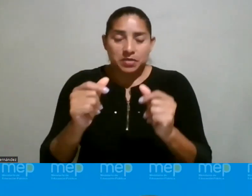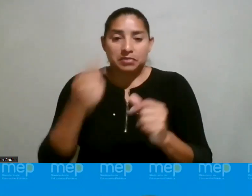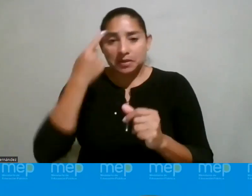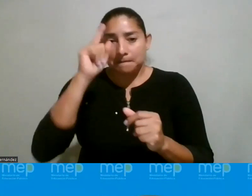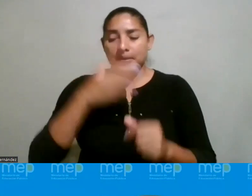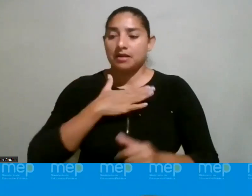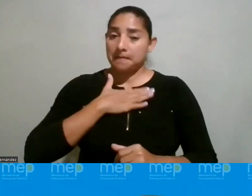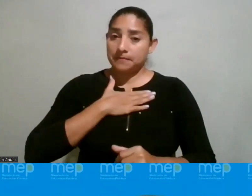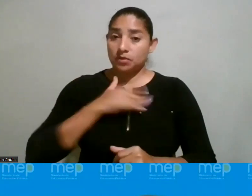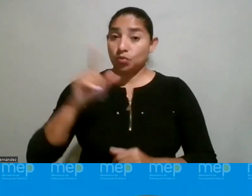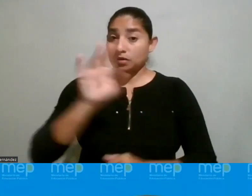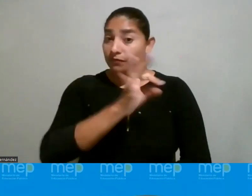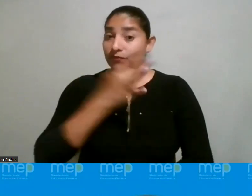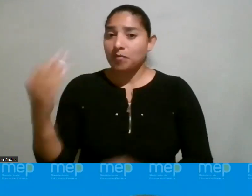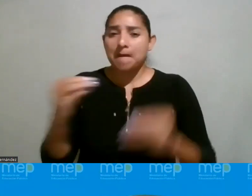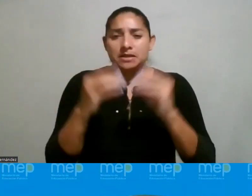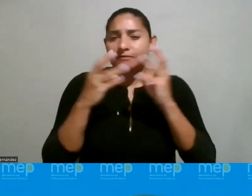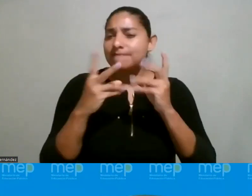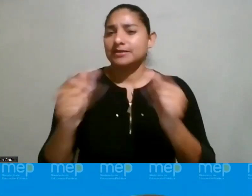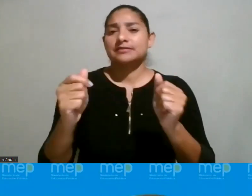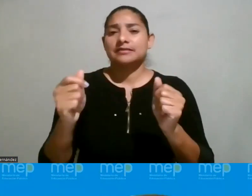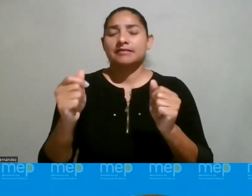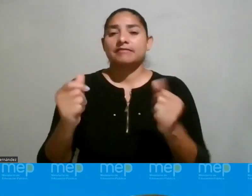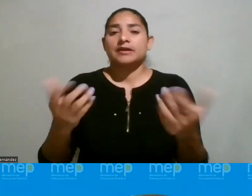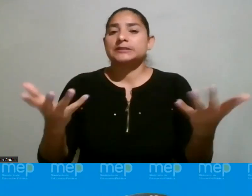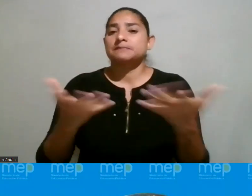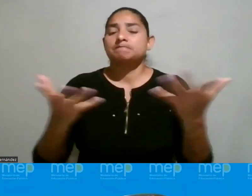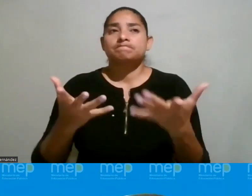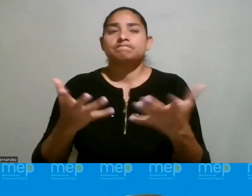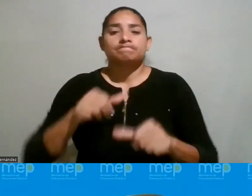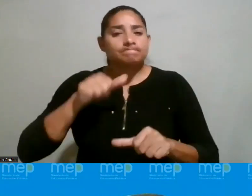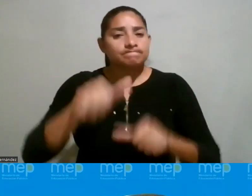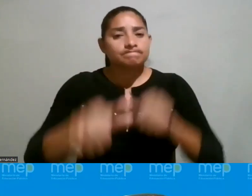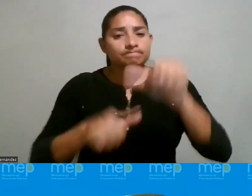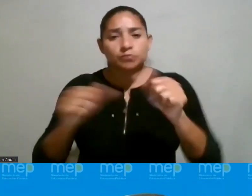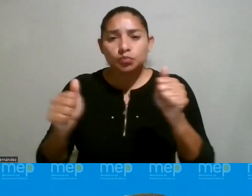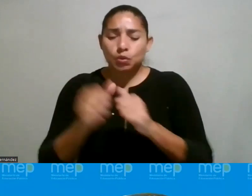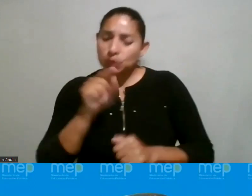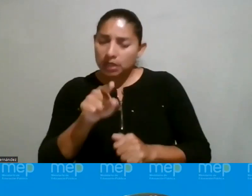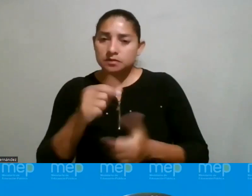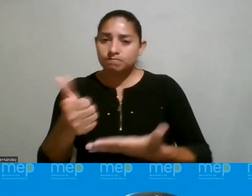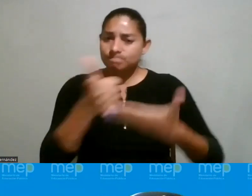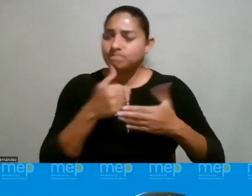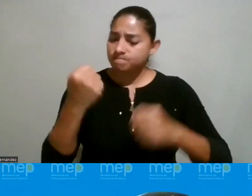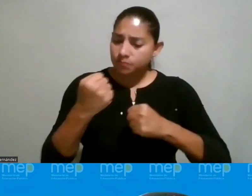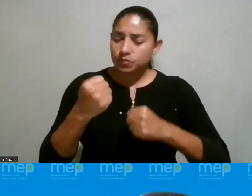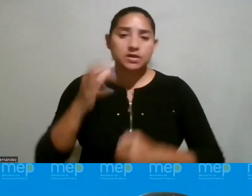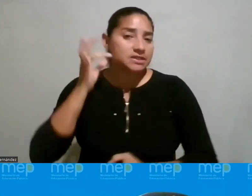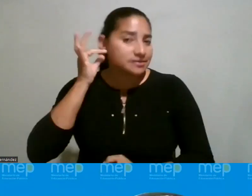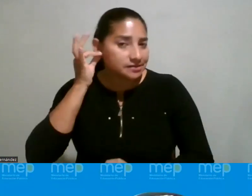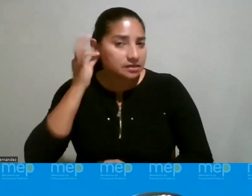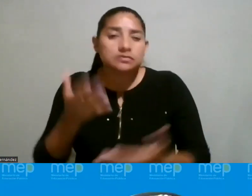para mí una de las formas más efectivas de luchar contra eso, de empoderar también a las chicas es